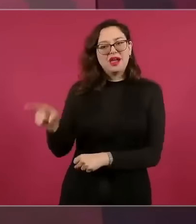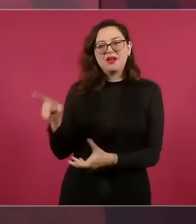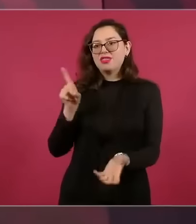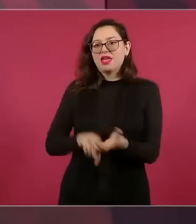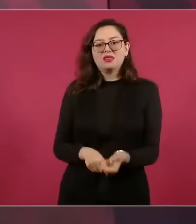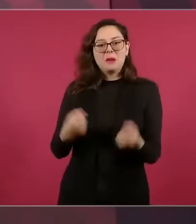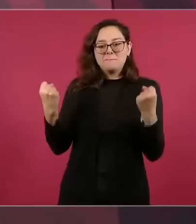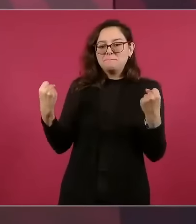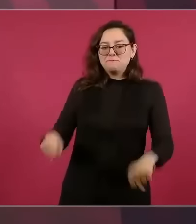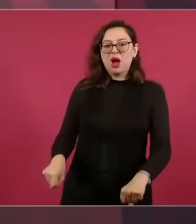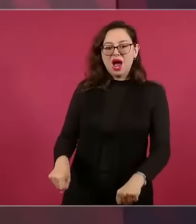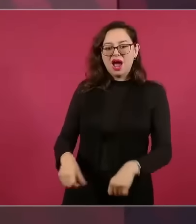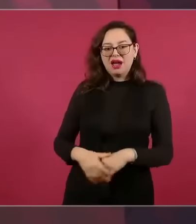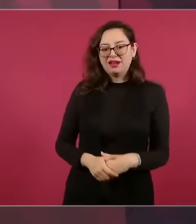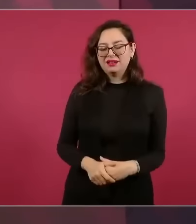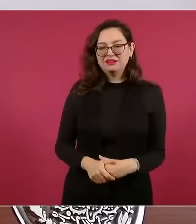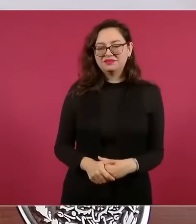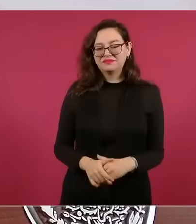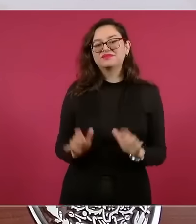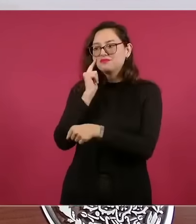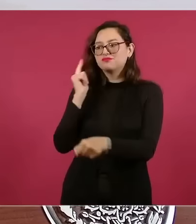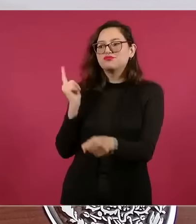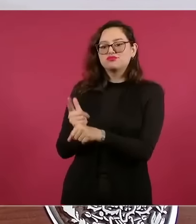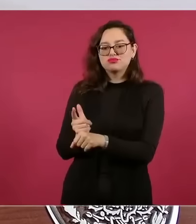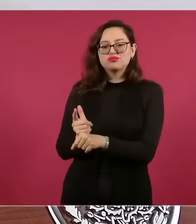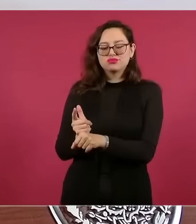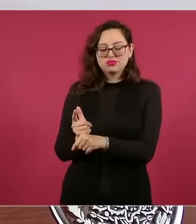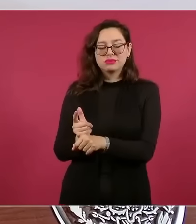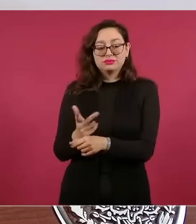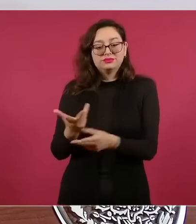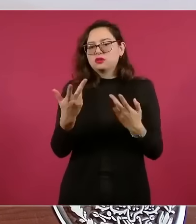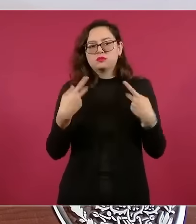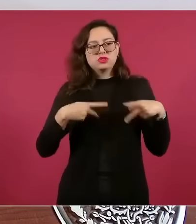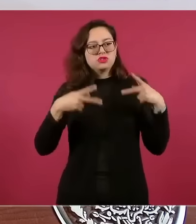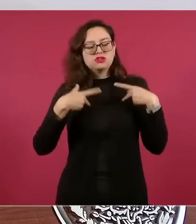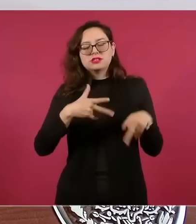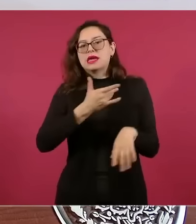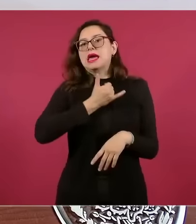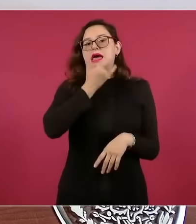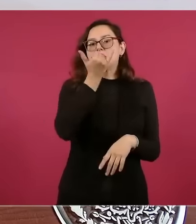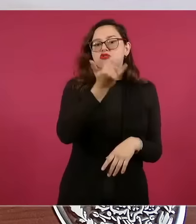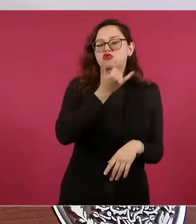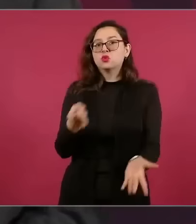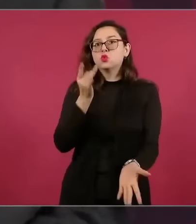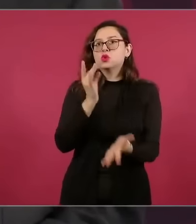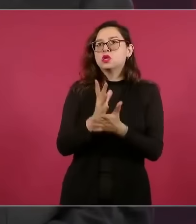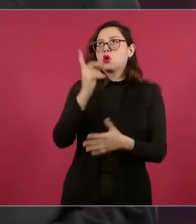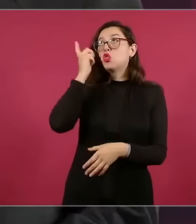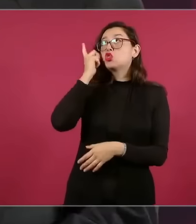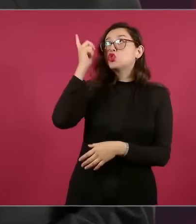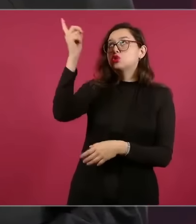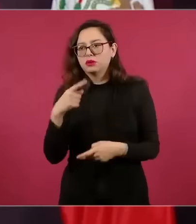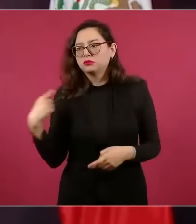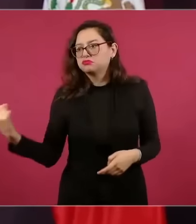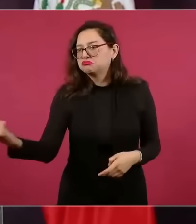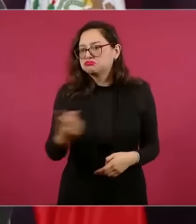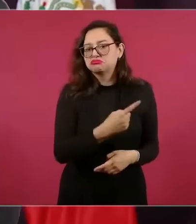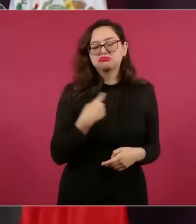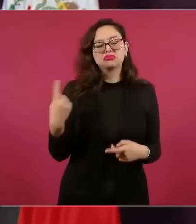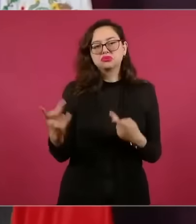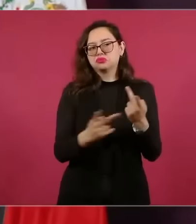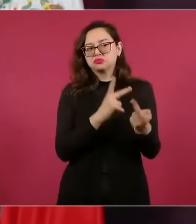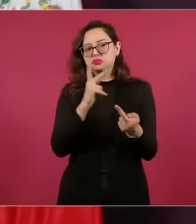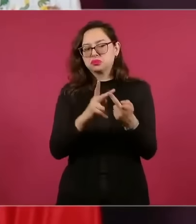todos cometemos errores, no somos perfectos, todo lo creador, no es perfecto, la